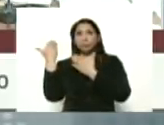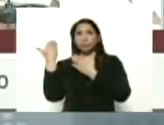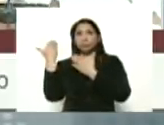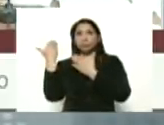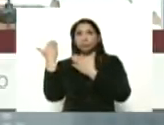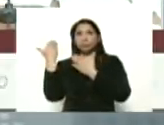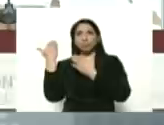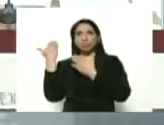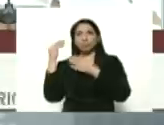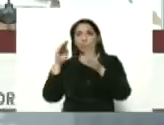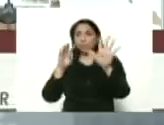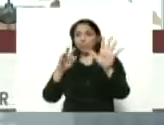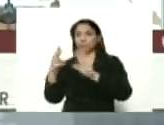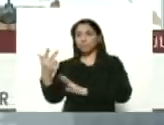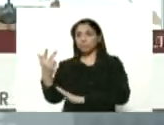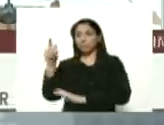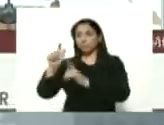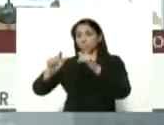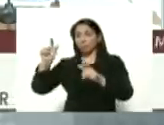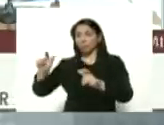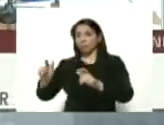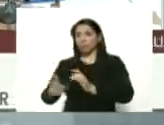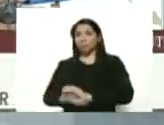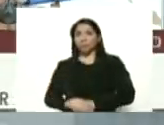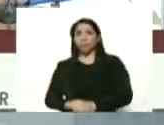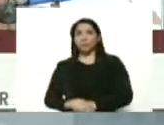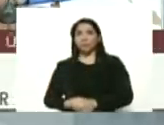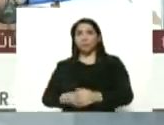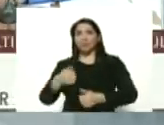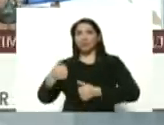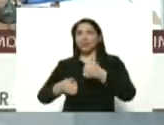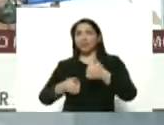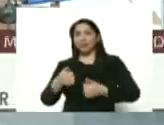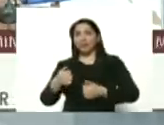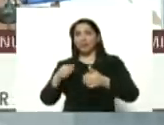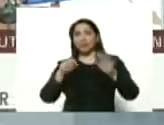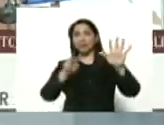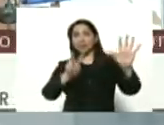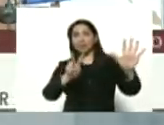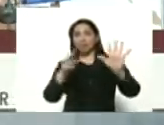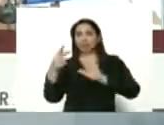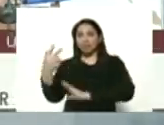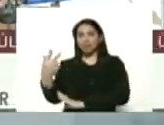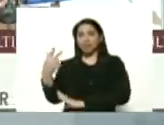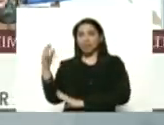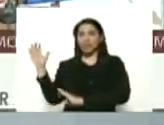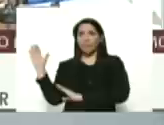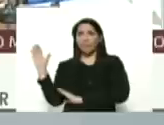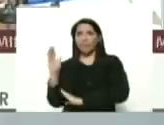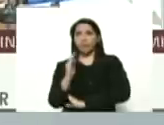93 casos, de los cuales 73 vienen de Colombia.